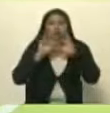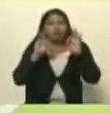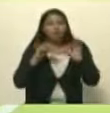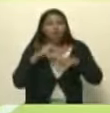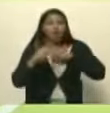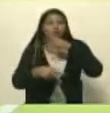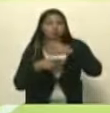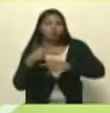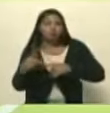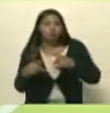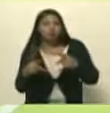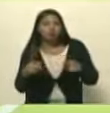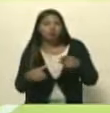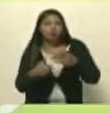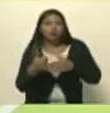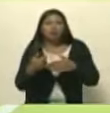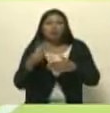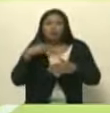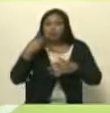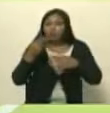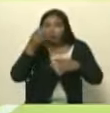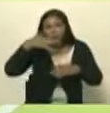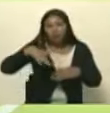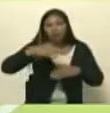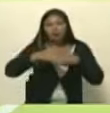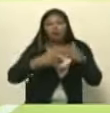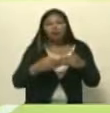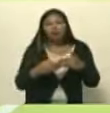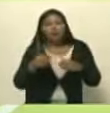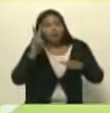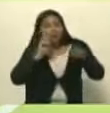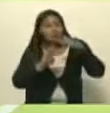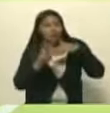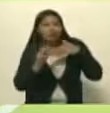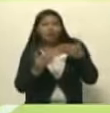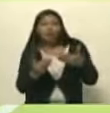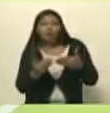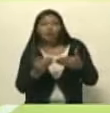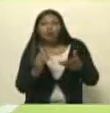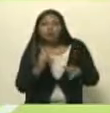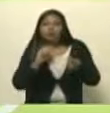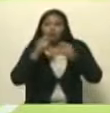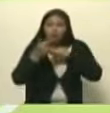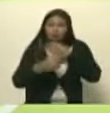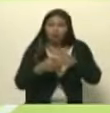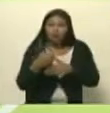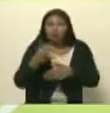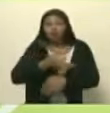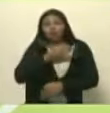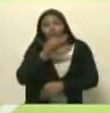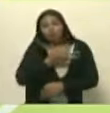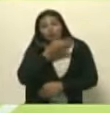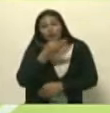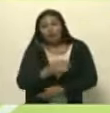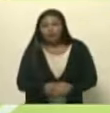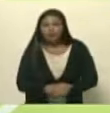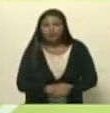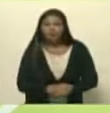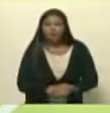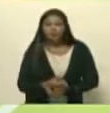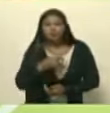que la voz del pueblo la visión de transformación de la sociedad sea